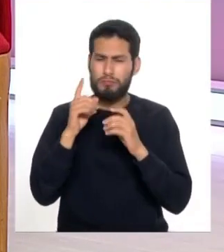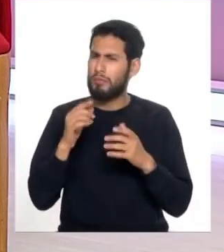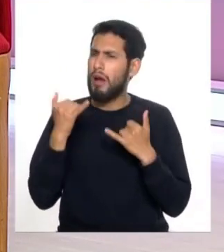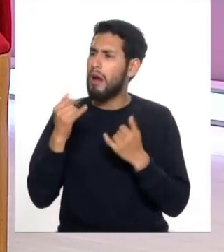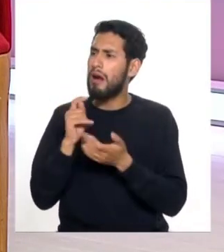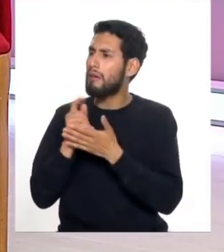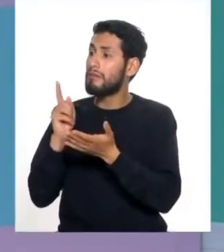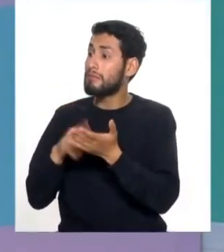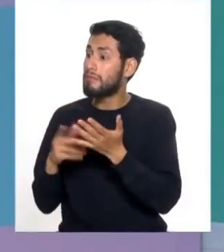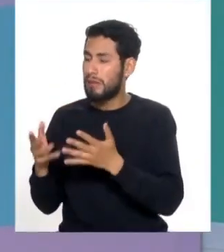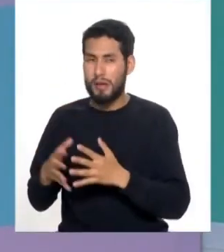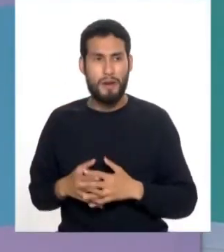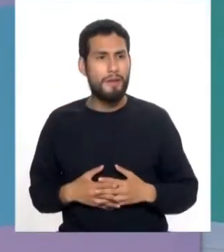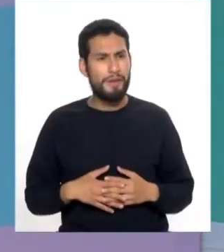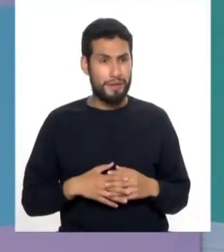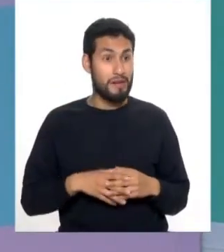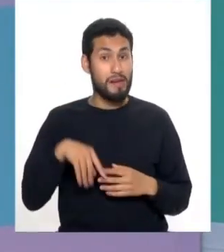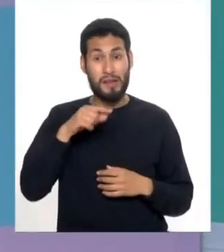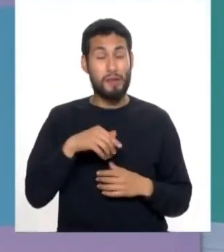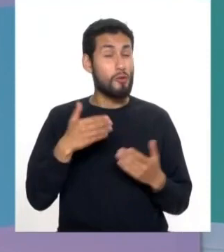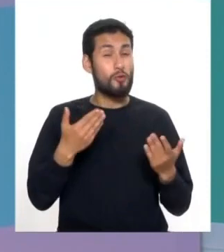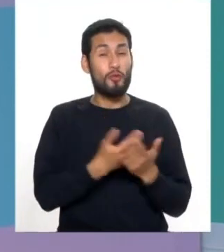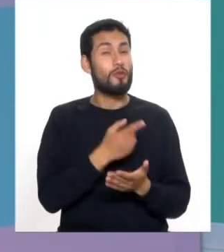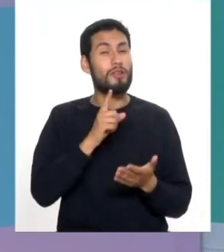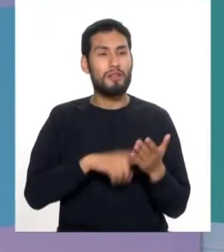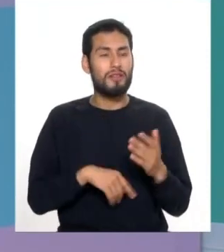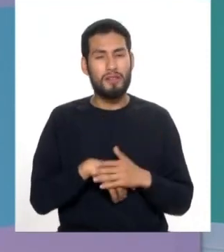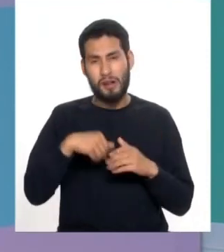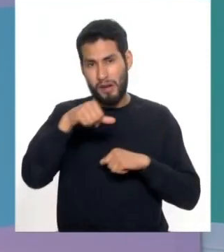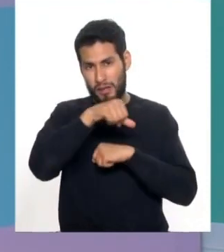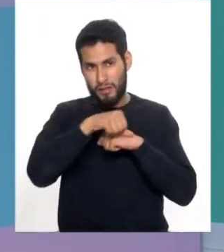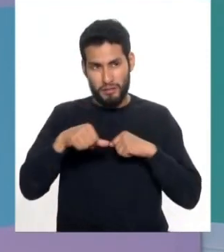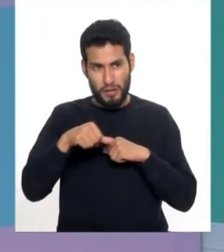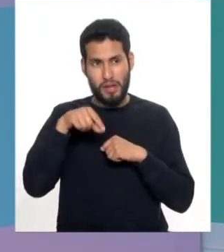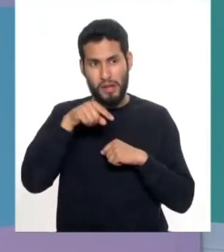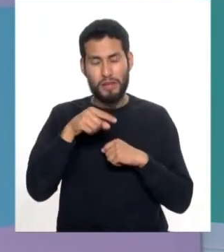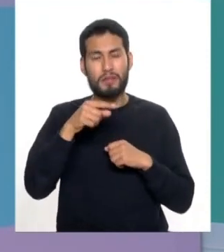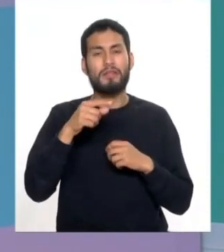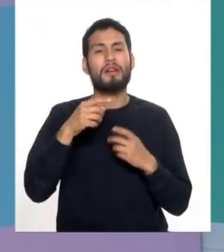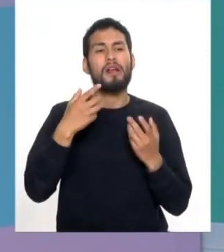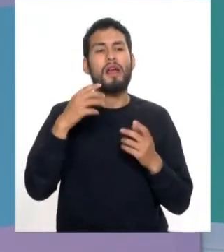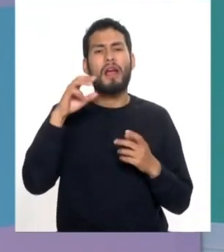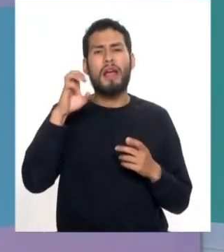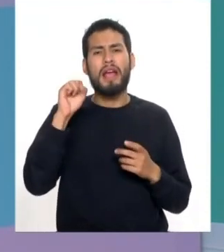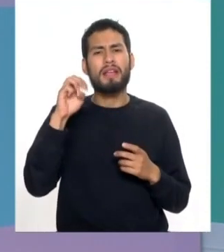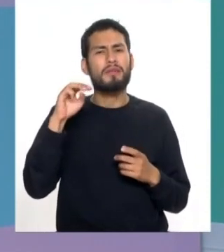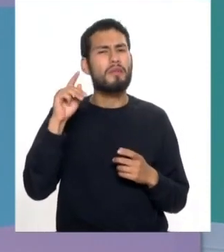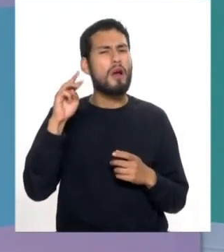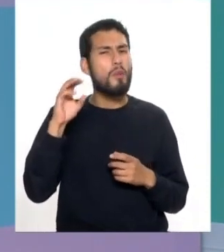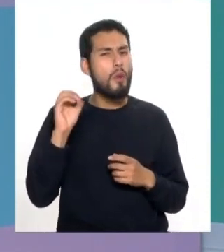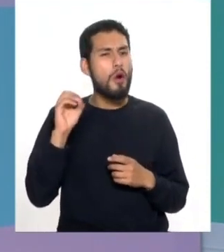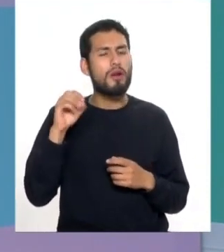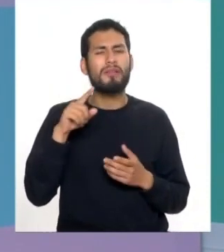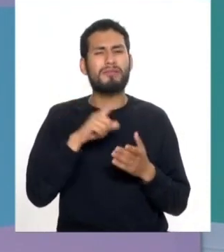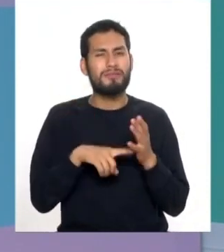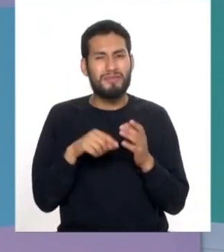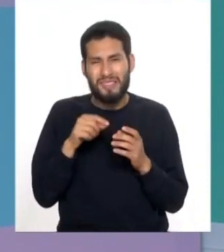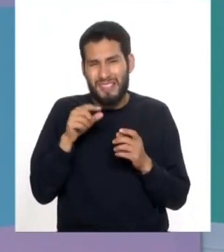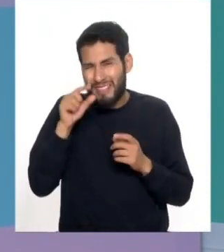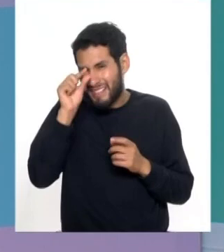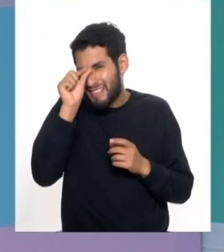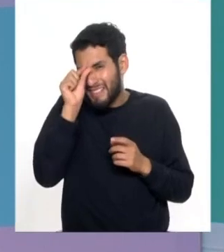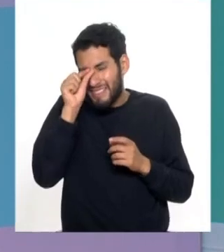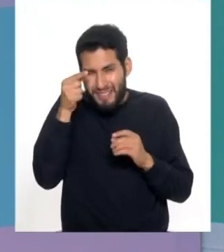Sí, tenemos el más moderno es la cirugía de facumulsificación que es una cirugía mínimamente